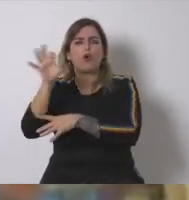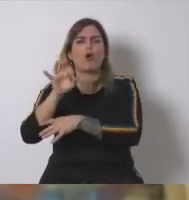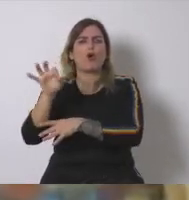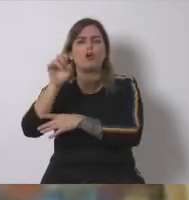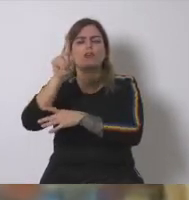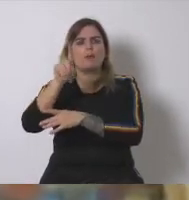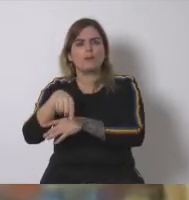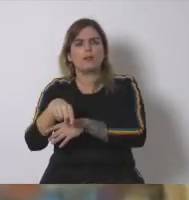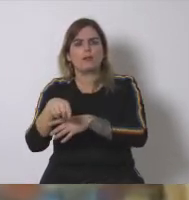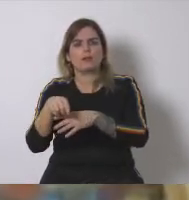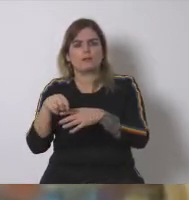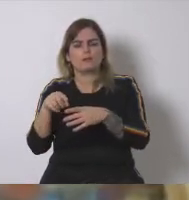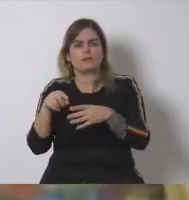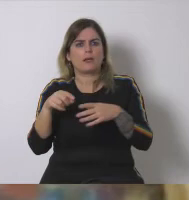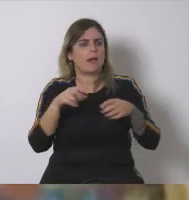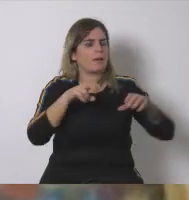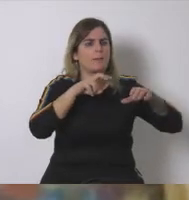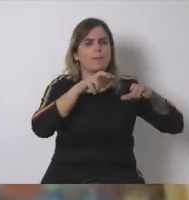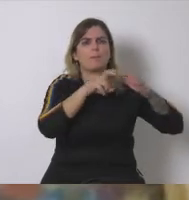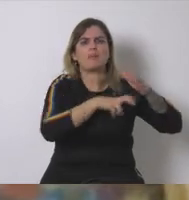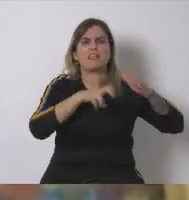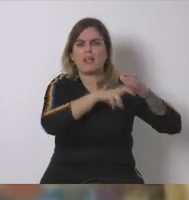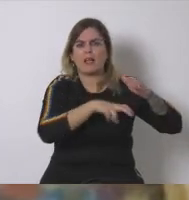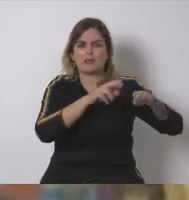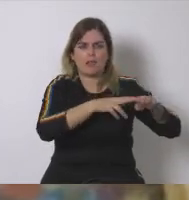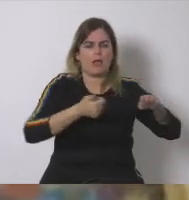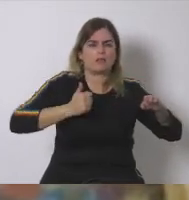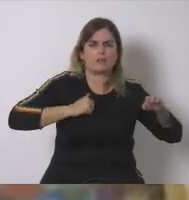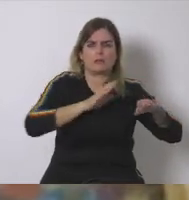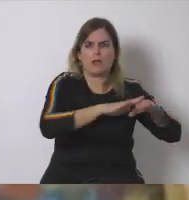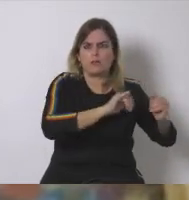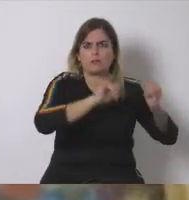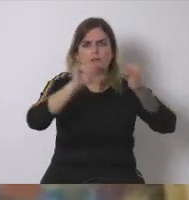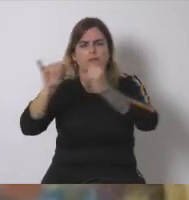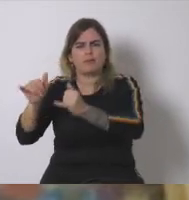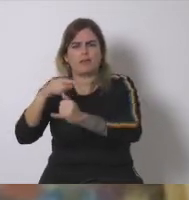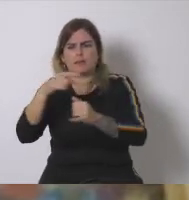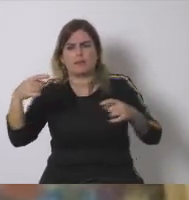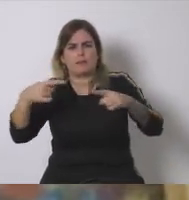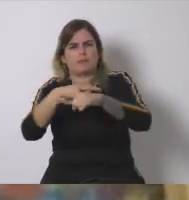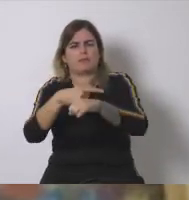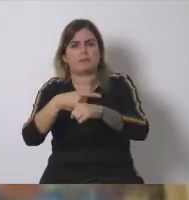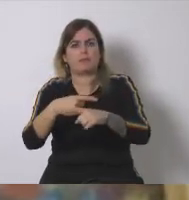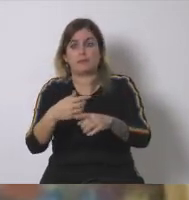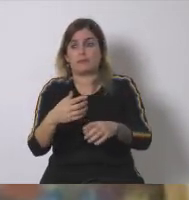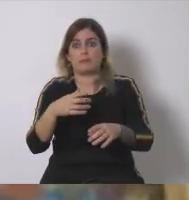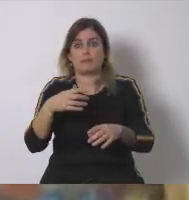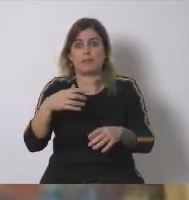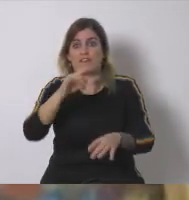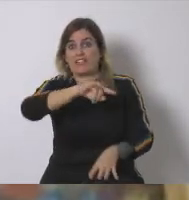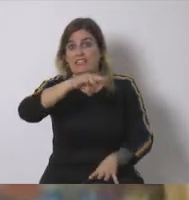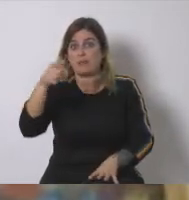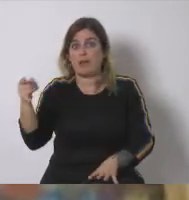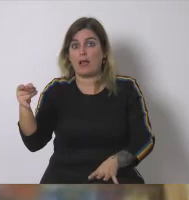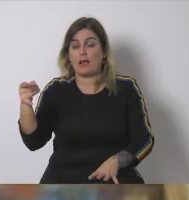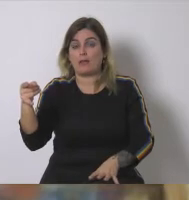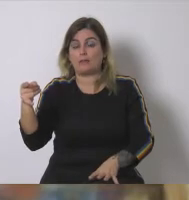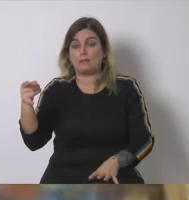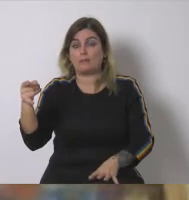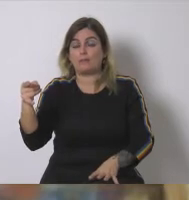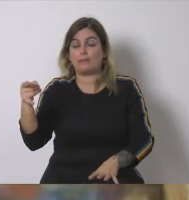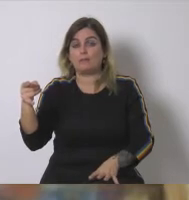minas donde se están produciendo estos materiales. Justamente este fin de semana se